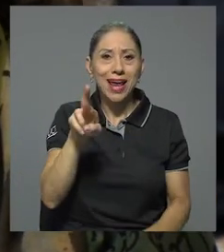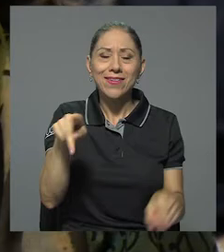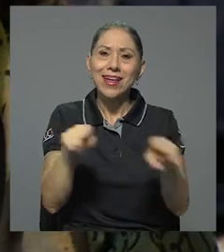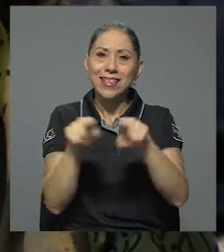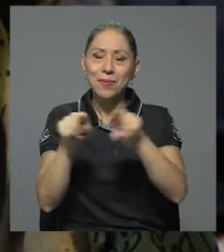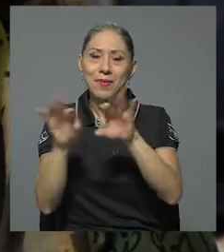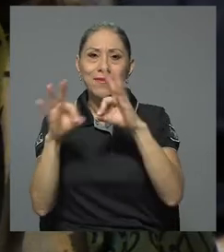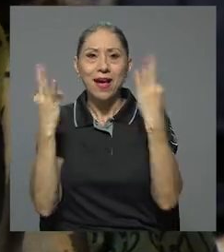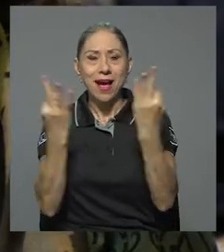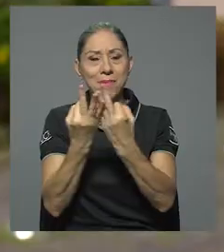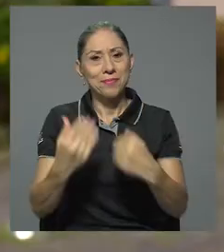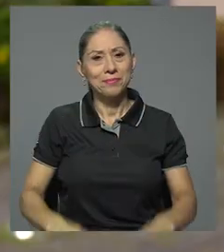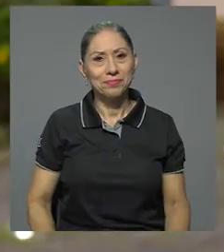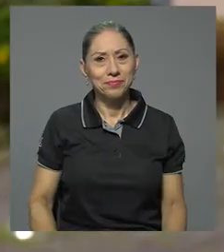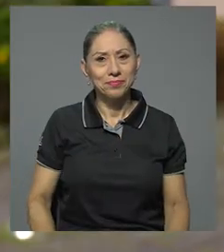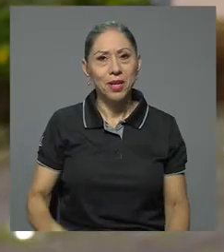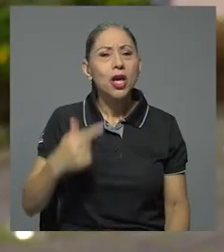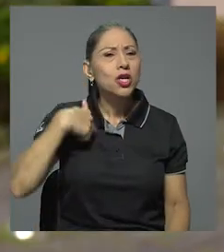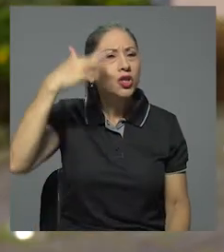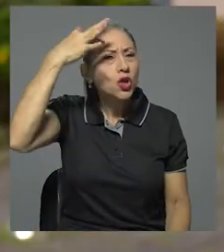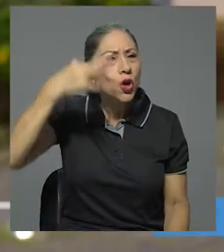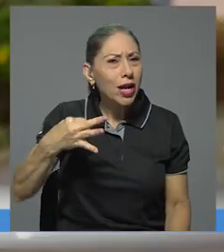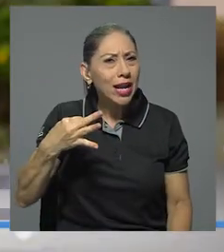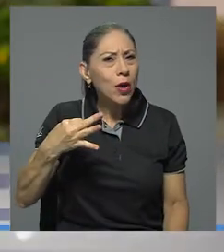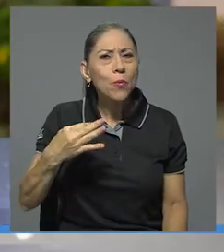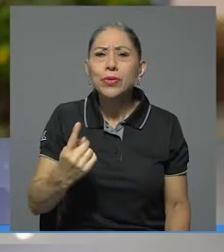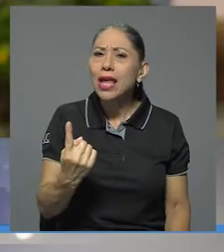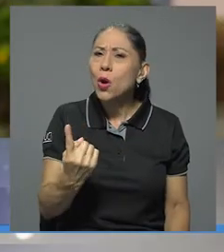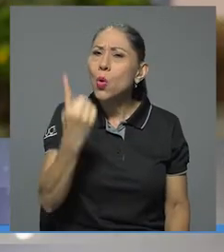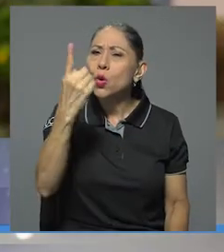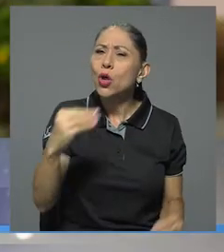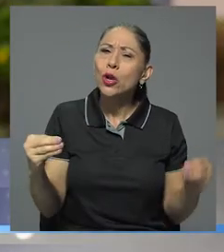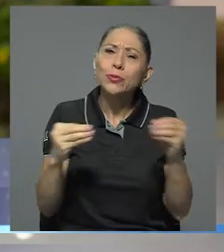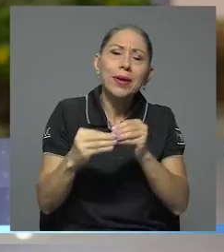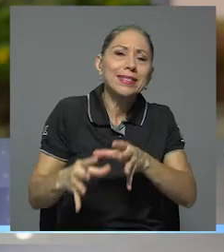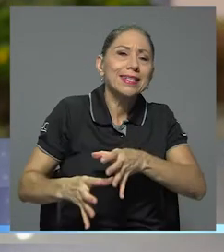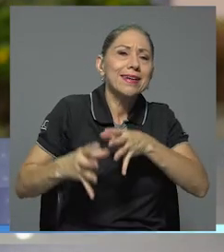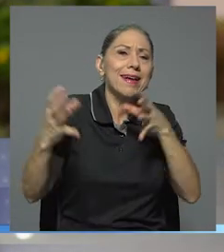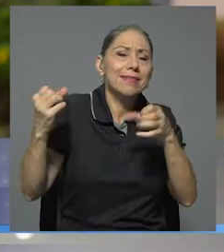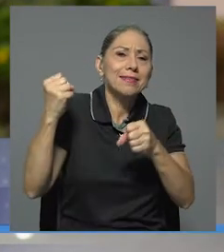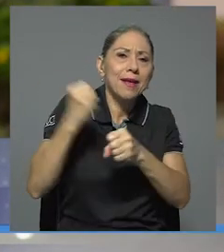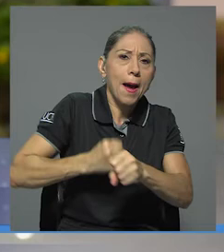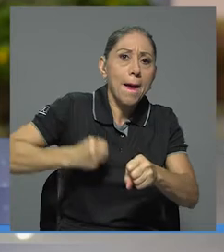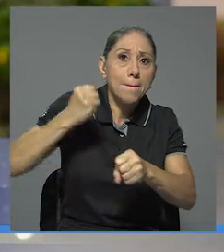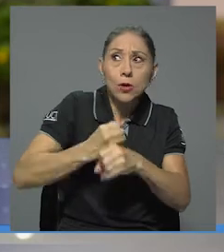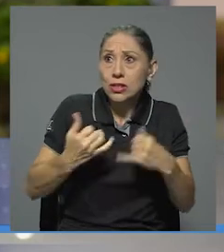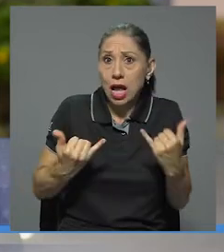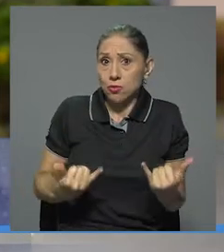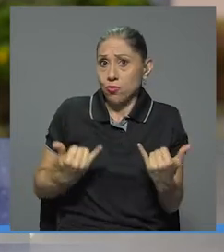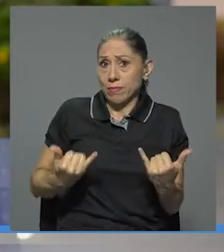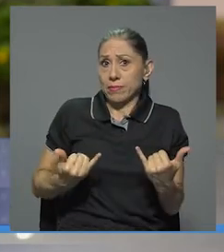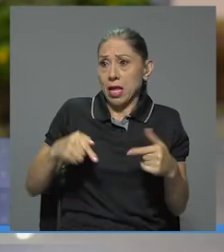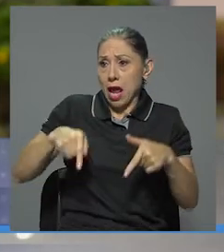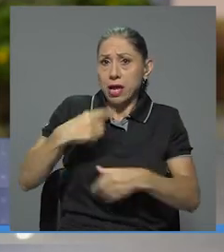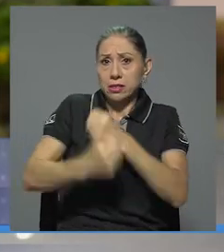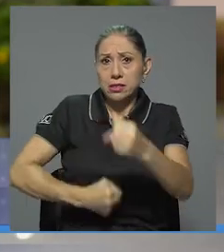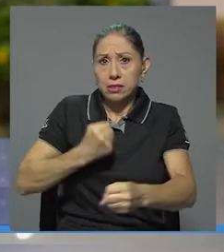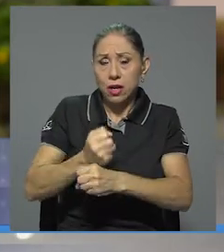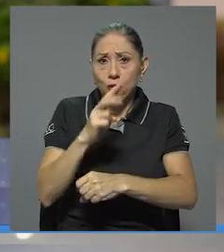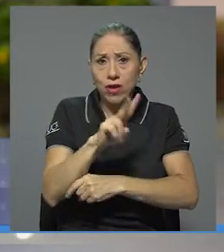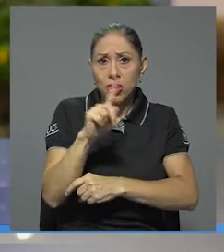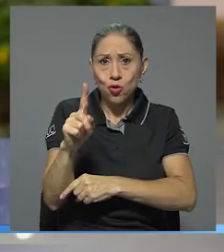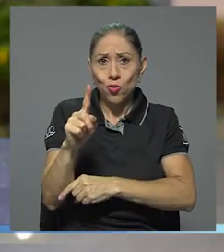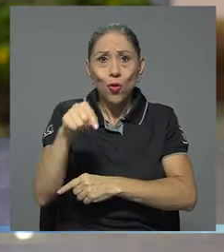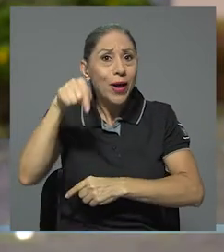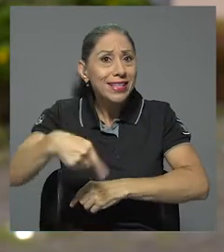por sus familiares. Creo que uno de los mayores aportes, María, que nosotros hoy en día, en este siglo XXI y hoy en esta